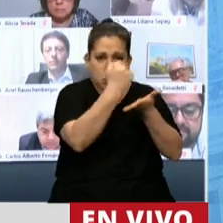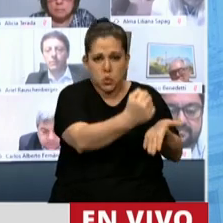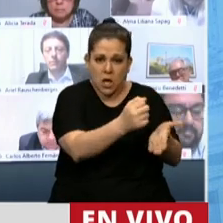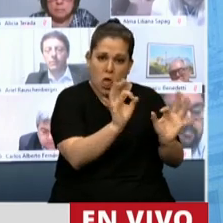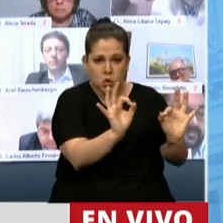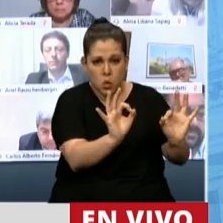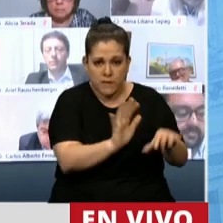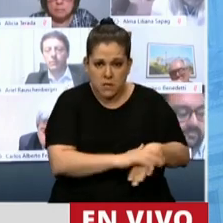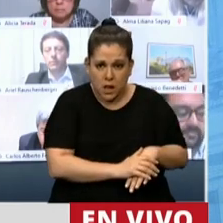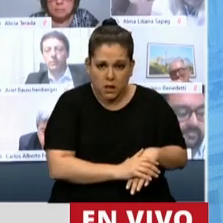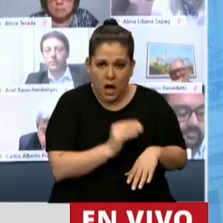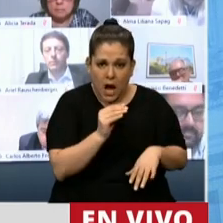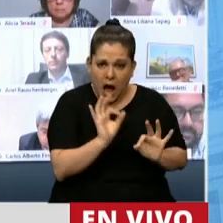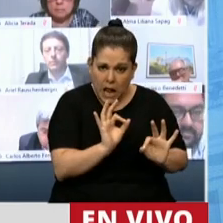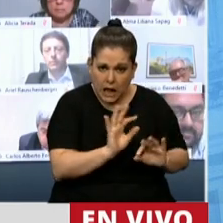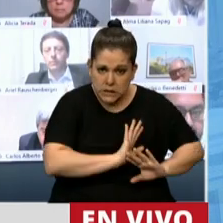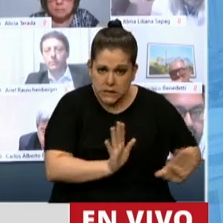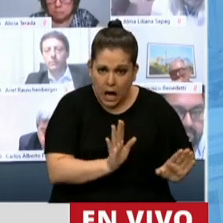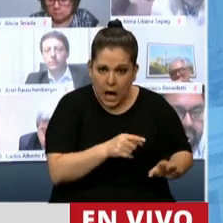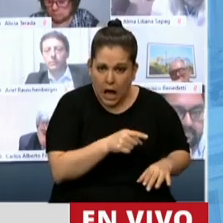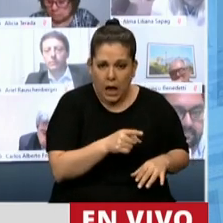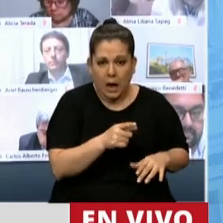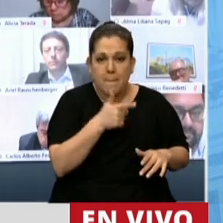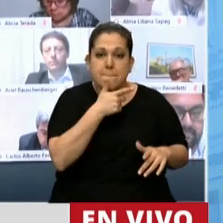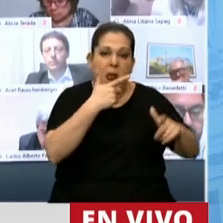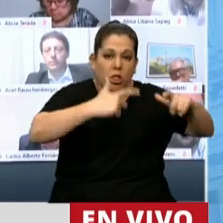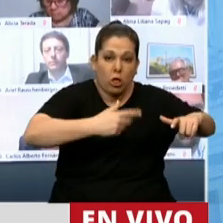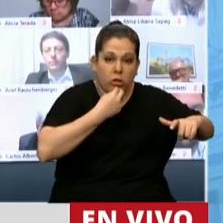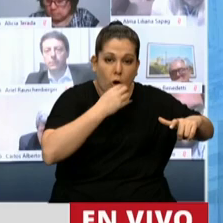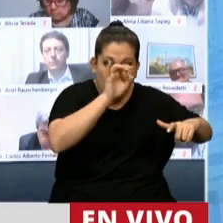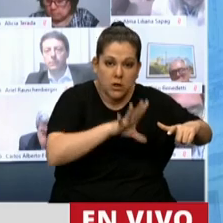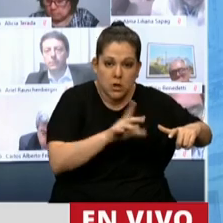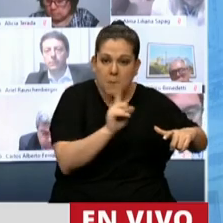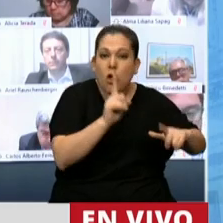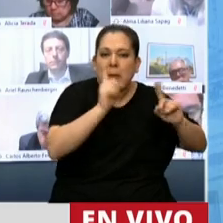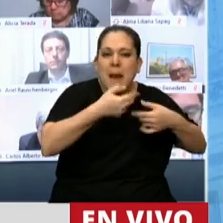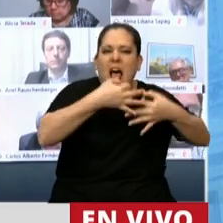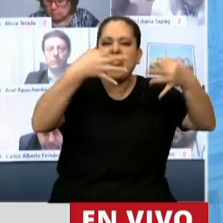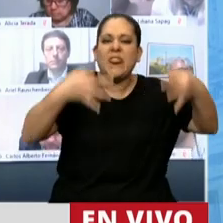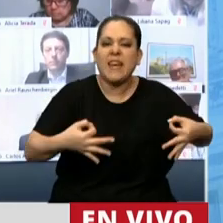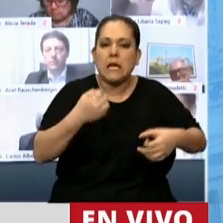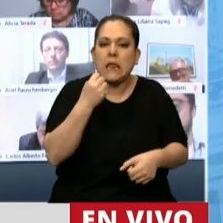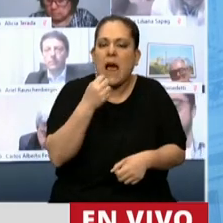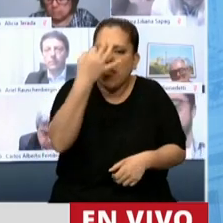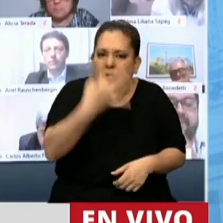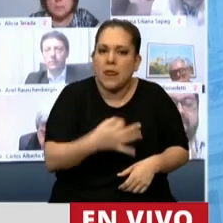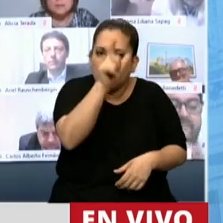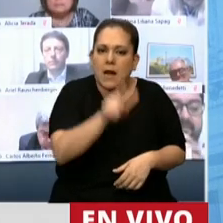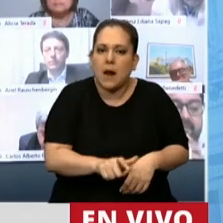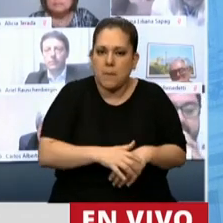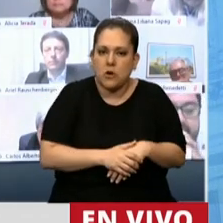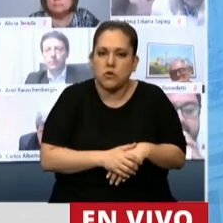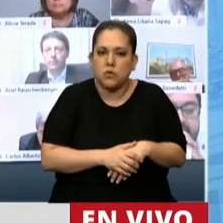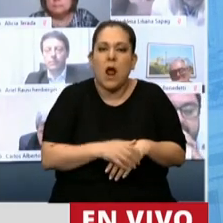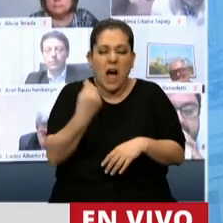suficiente para satisfacer? No. El plato de comida. La dignidad de una persona. Hasta el compatriota más